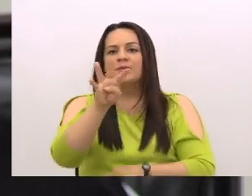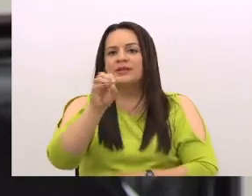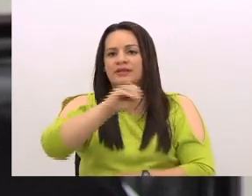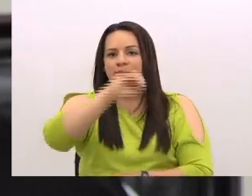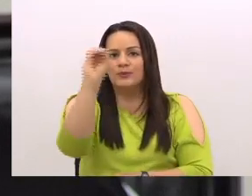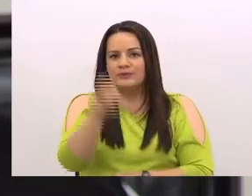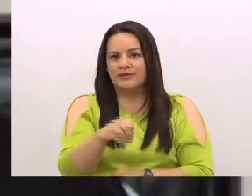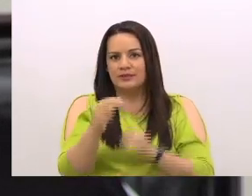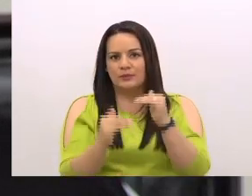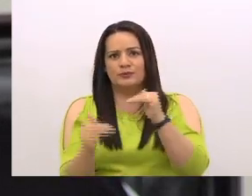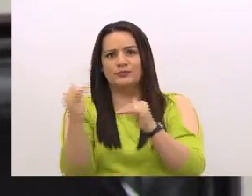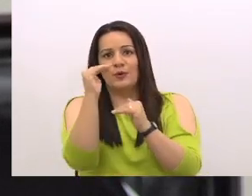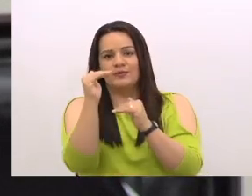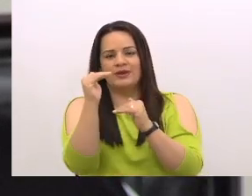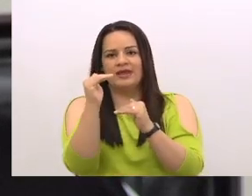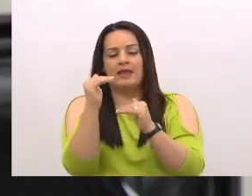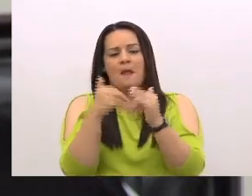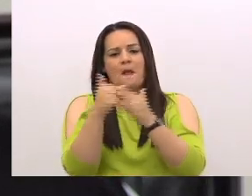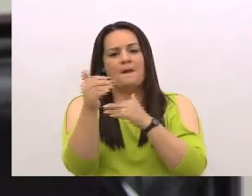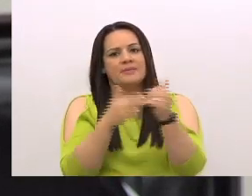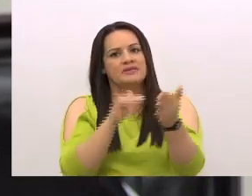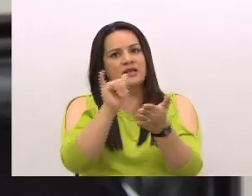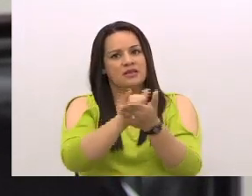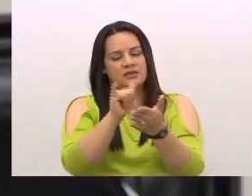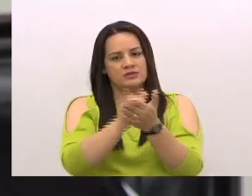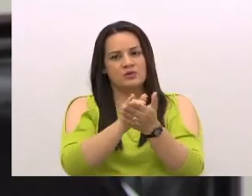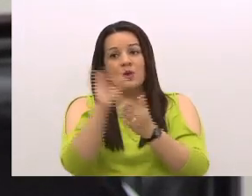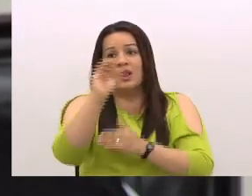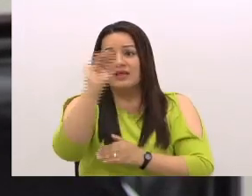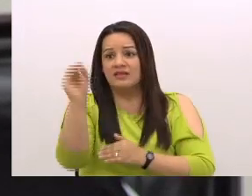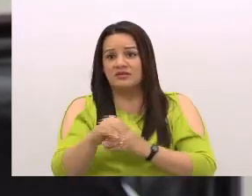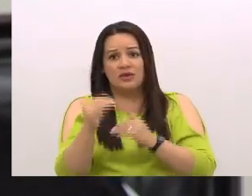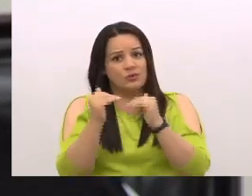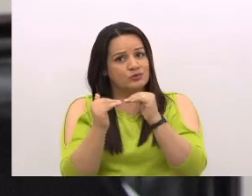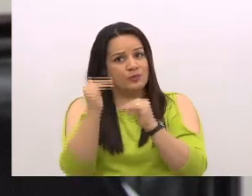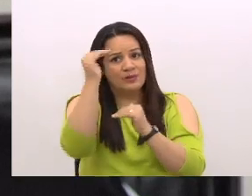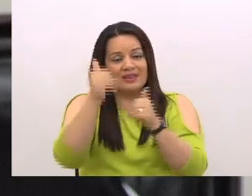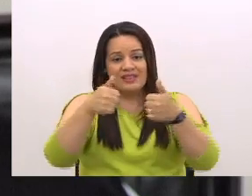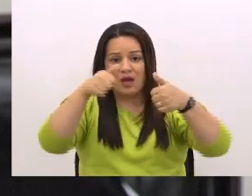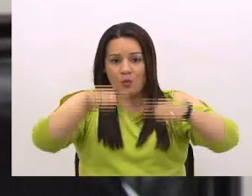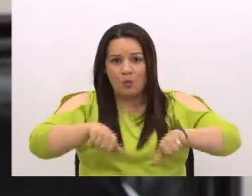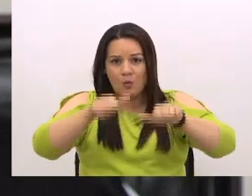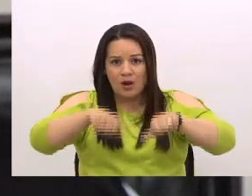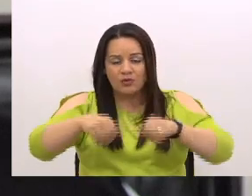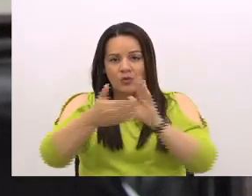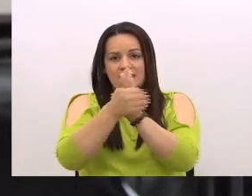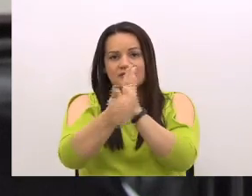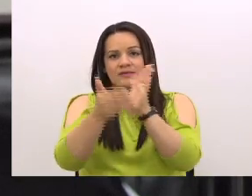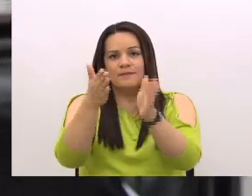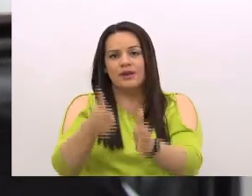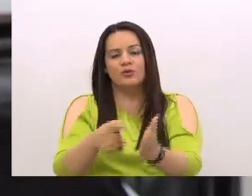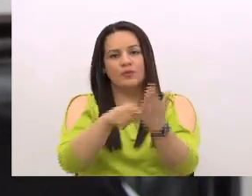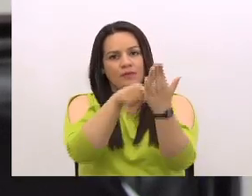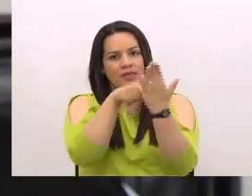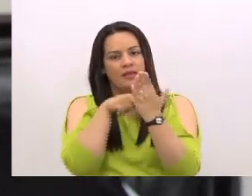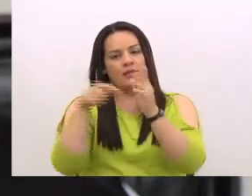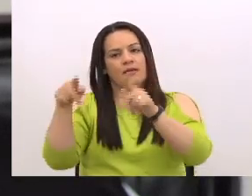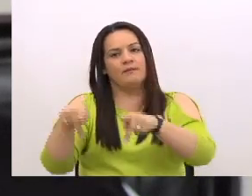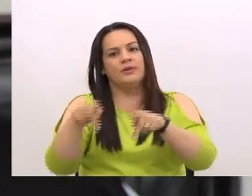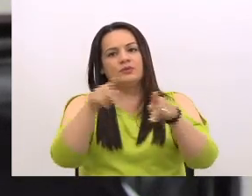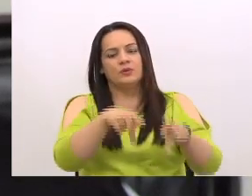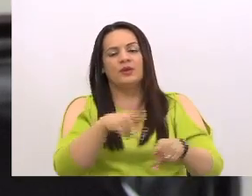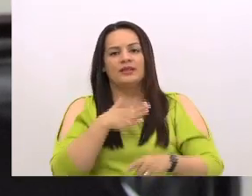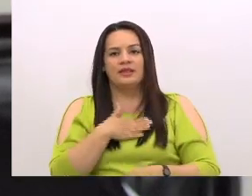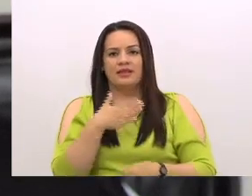encima de eso. Y a pesar de eso, la tasa no supera, de acuerdo a lo que los expertos me han demostrado, personas que se